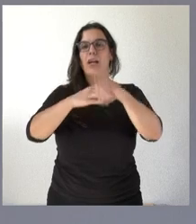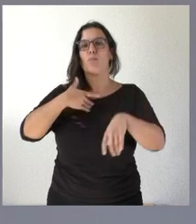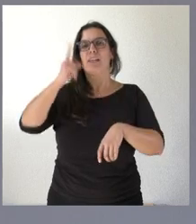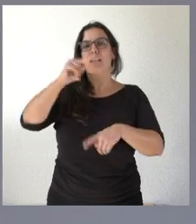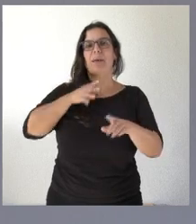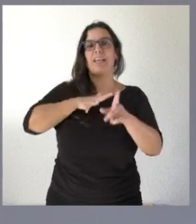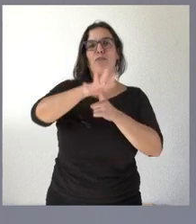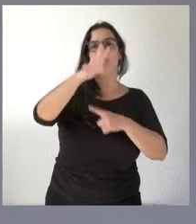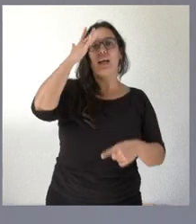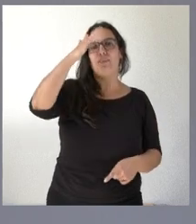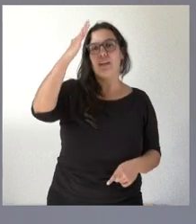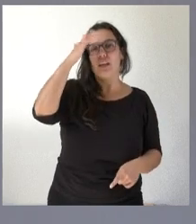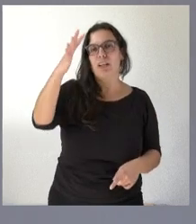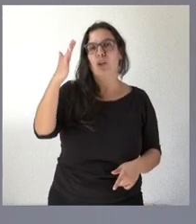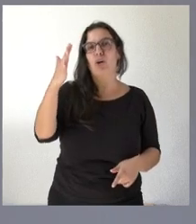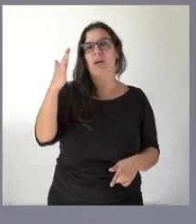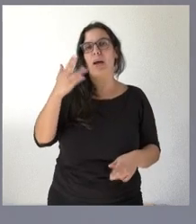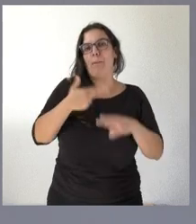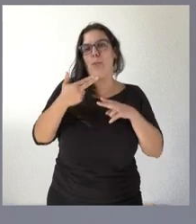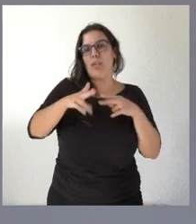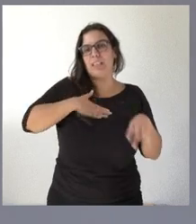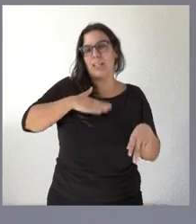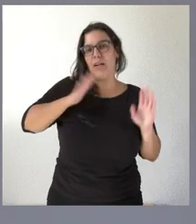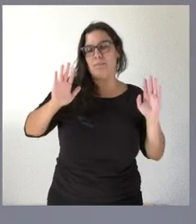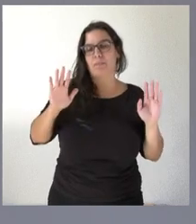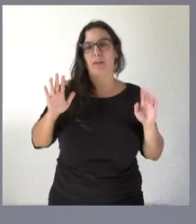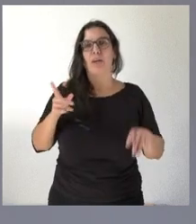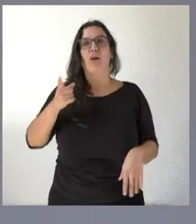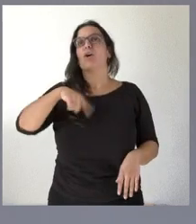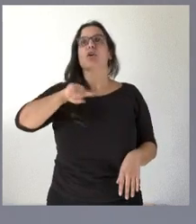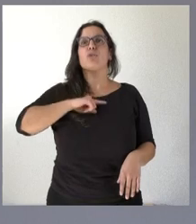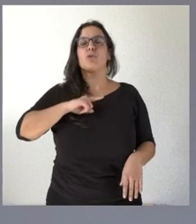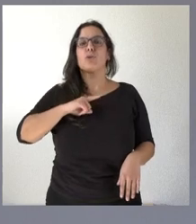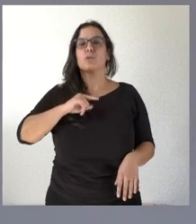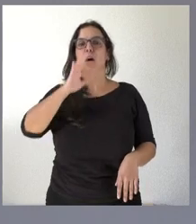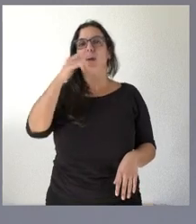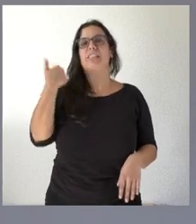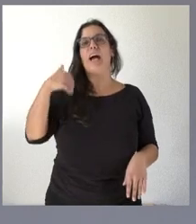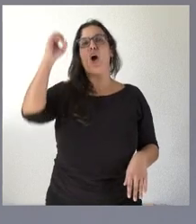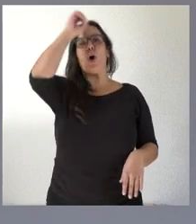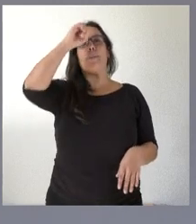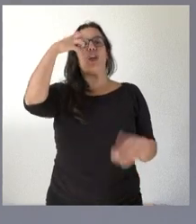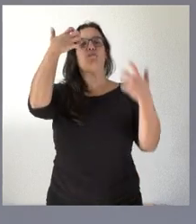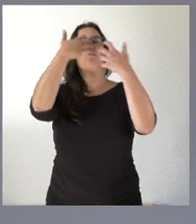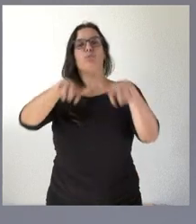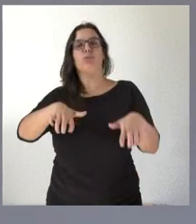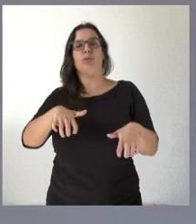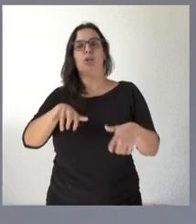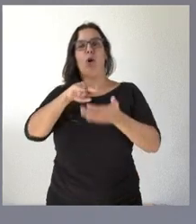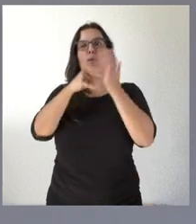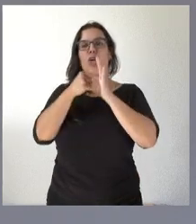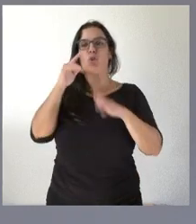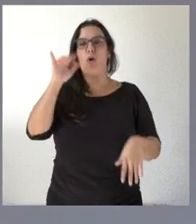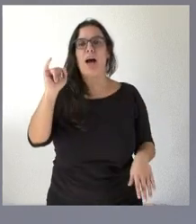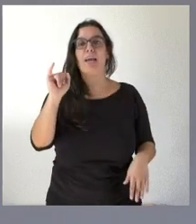quizá lo que nosotros insistimos más tecnología menos ideología nosotros no estamos prejuzgando en este momento que exista un proyecto ni cuál